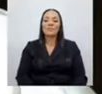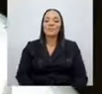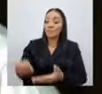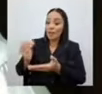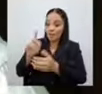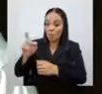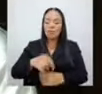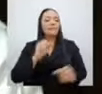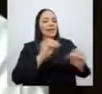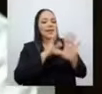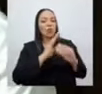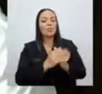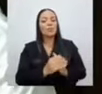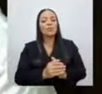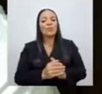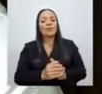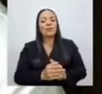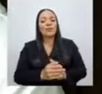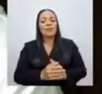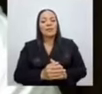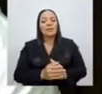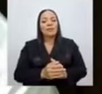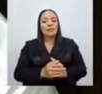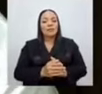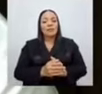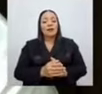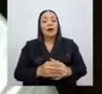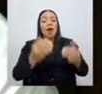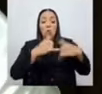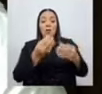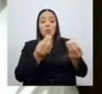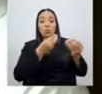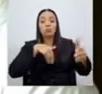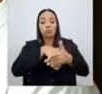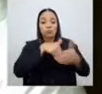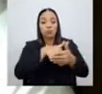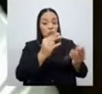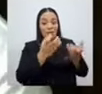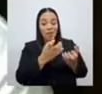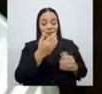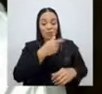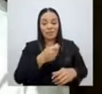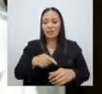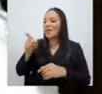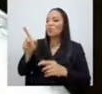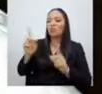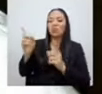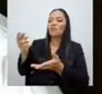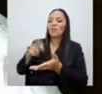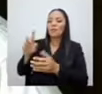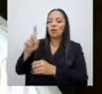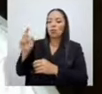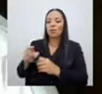Sí, claro, Arnold. A pesar de que le atravesan el caballo, señor presidente, Eso no es re-pregunta. Continuamos con